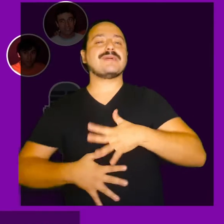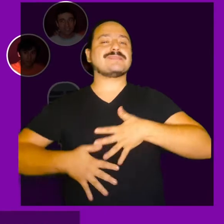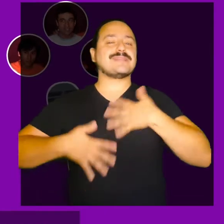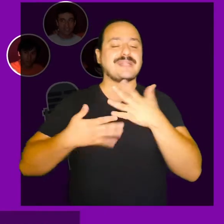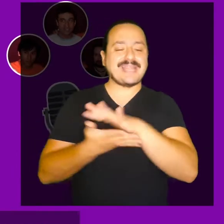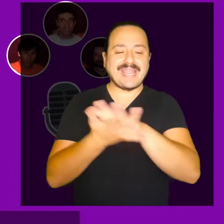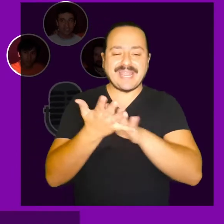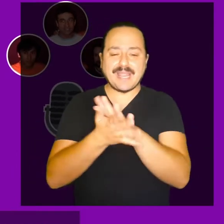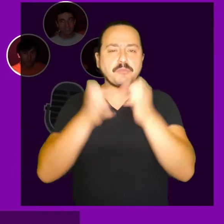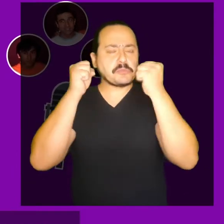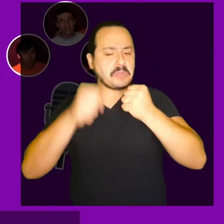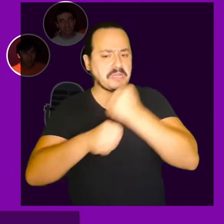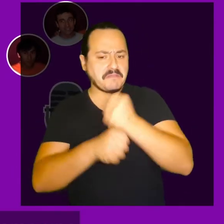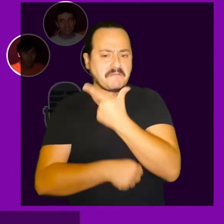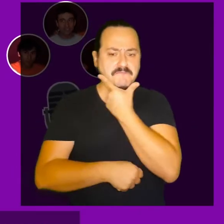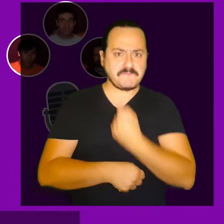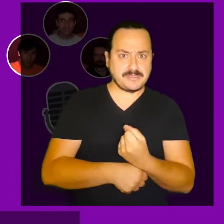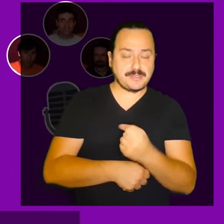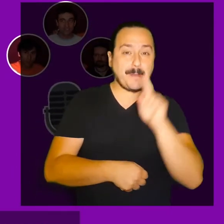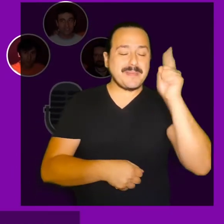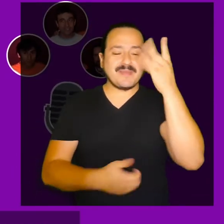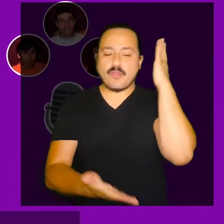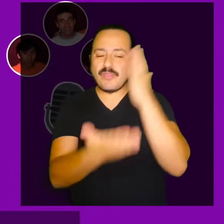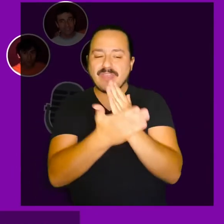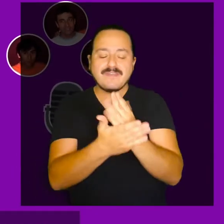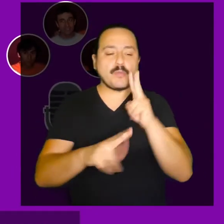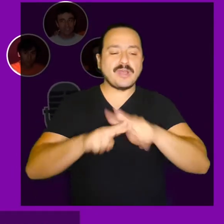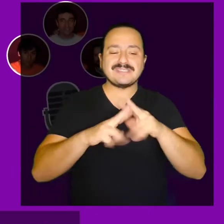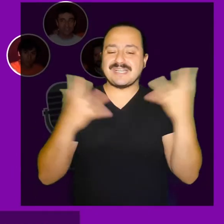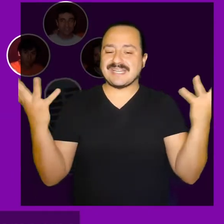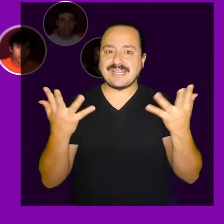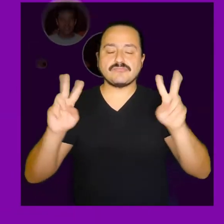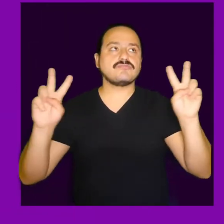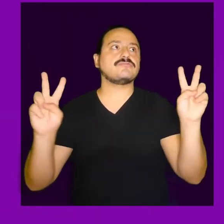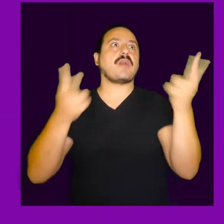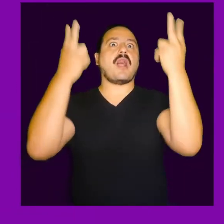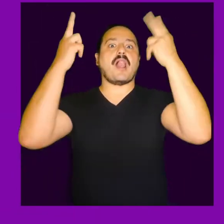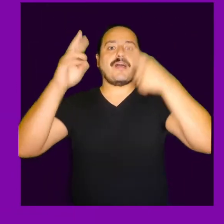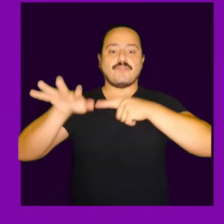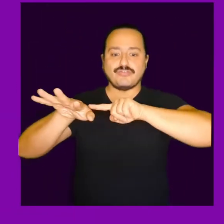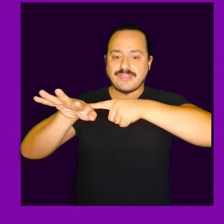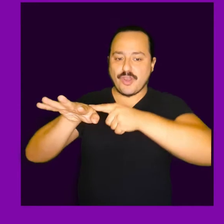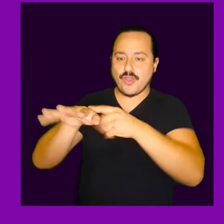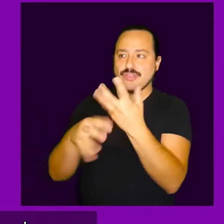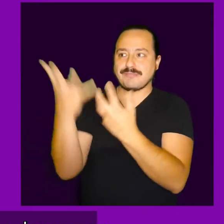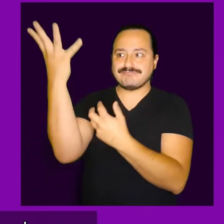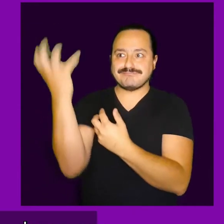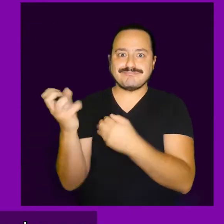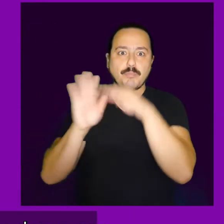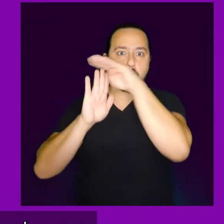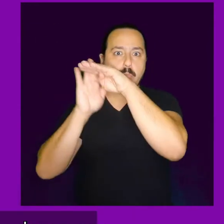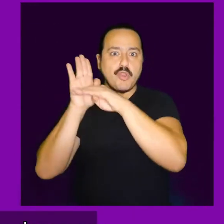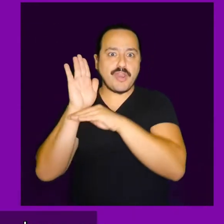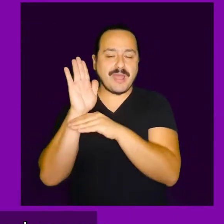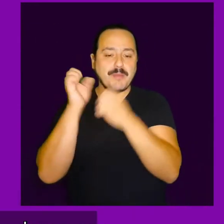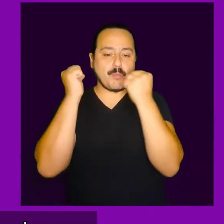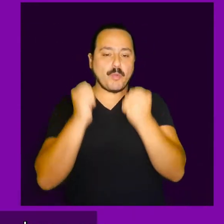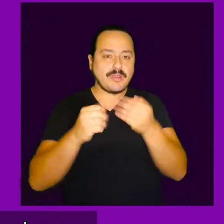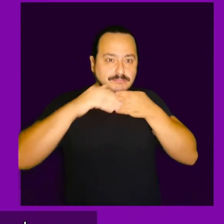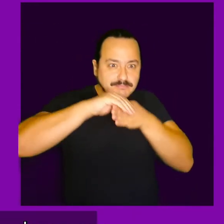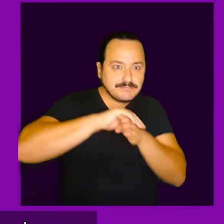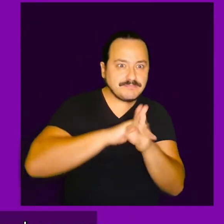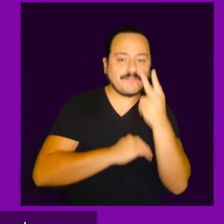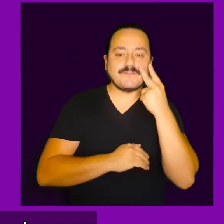elegimos este ejemplo como una canción que se puede abarcar fácilmente. Lo primero que haremos es aprovechar los medios